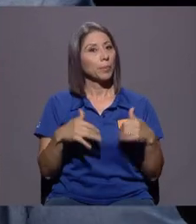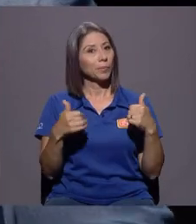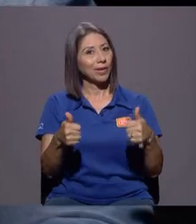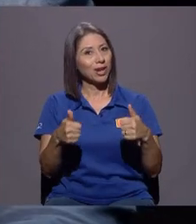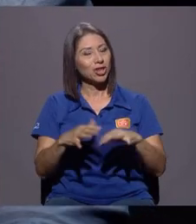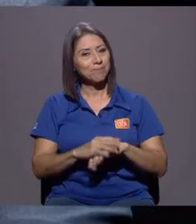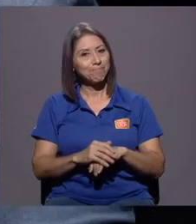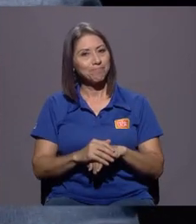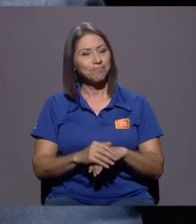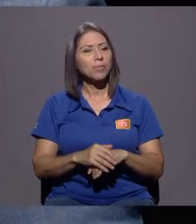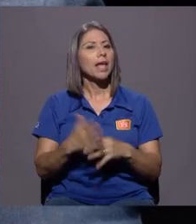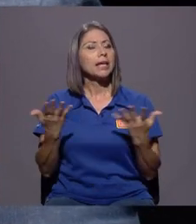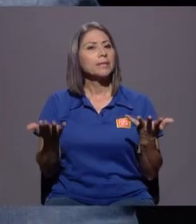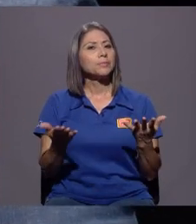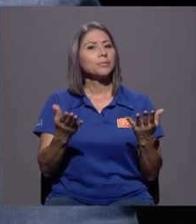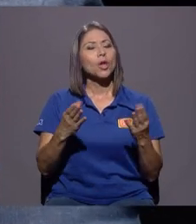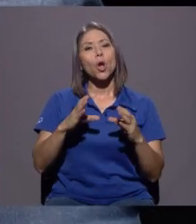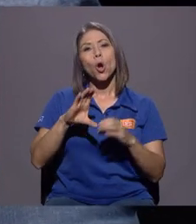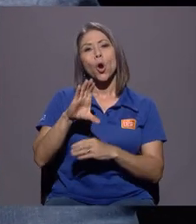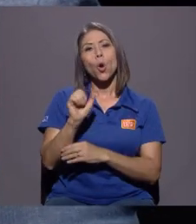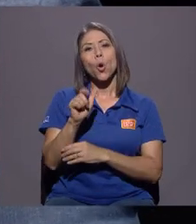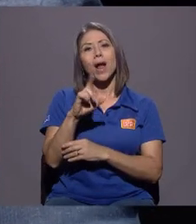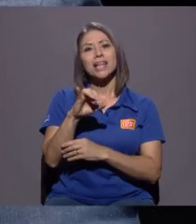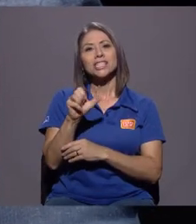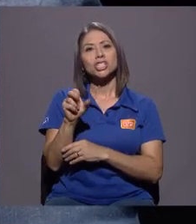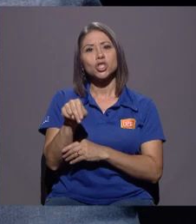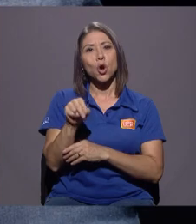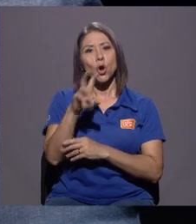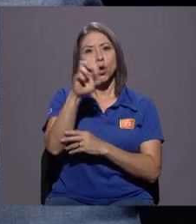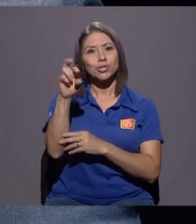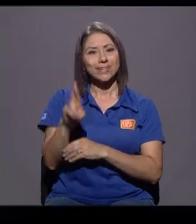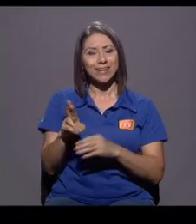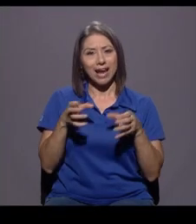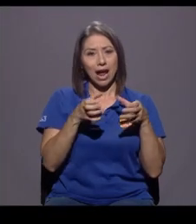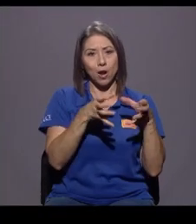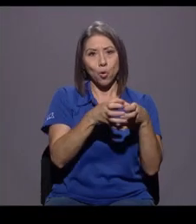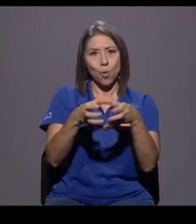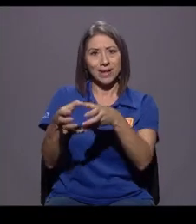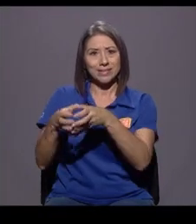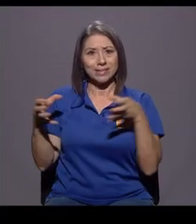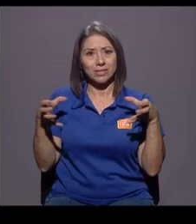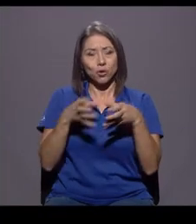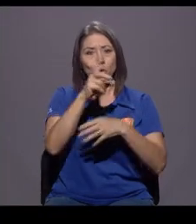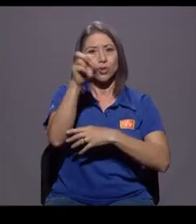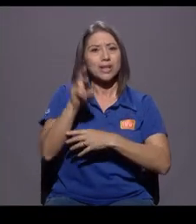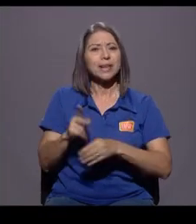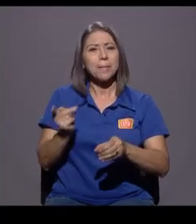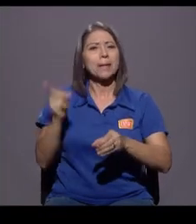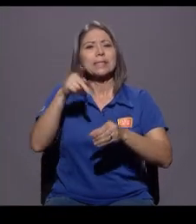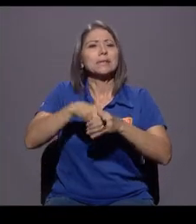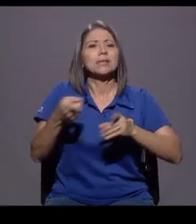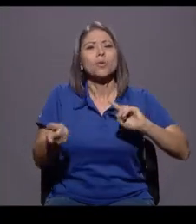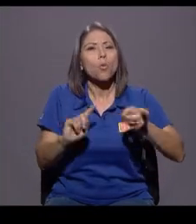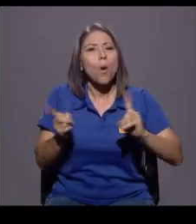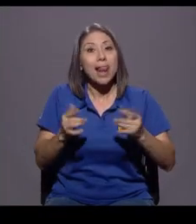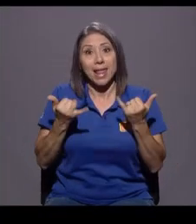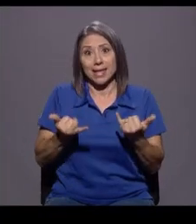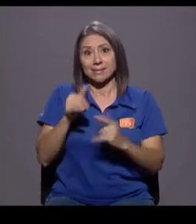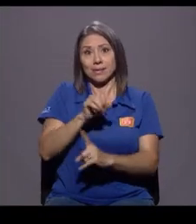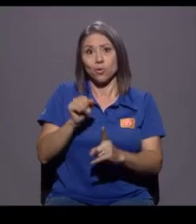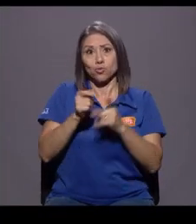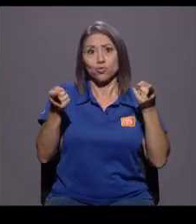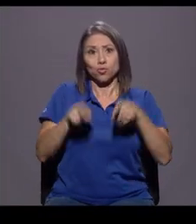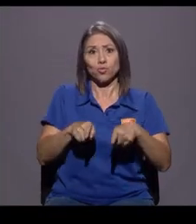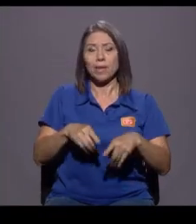¿Cuál es la participación de Coalición Costa Rica en esta coyuntura? ¿En esta coyuntura actualmente? Bueno, nosotros